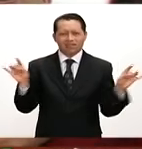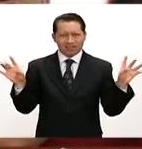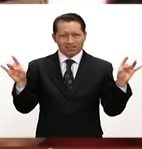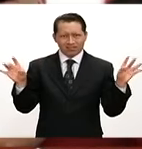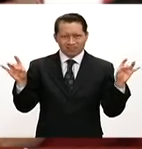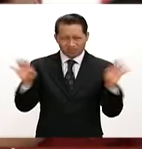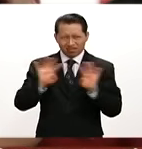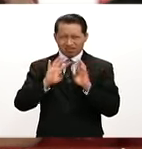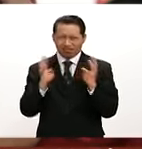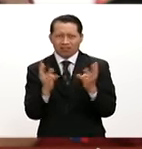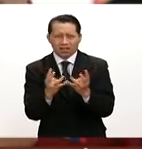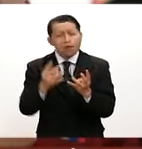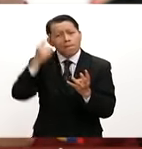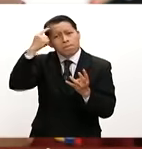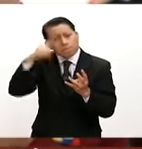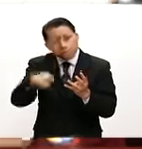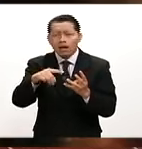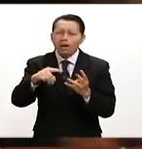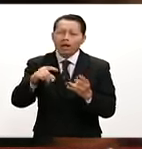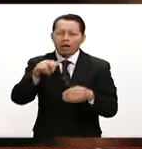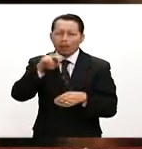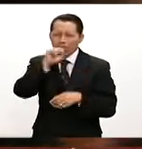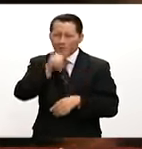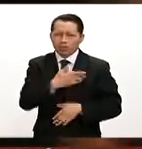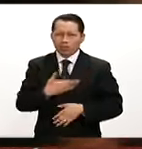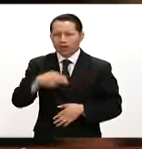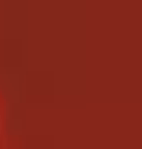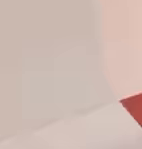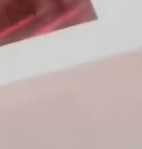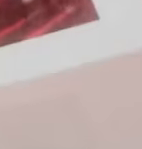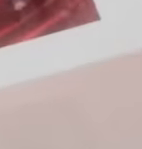para exigir la revocación del presidente Nicolás Maduro.